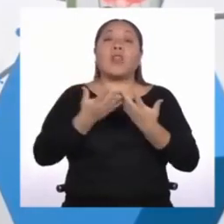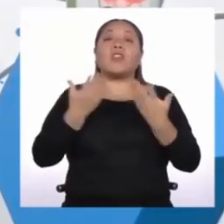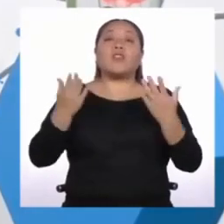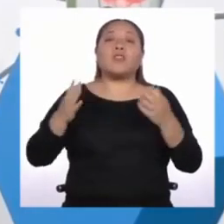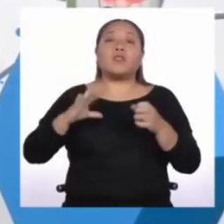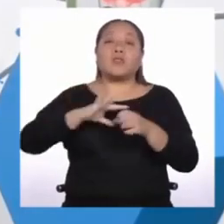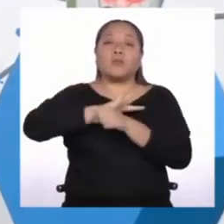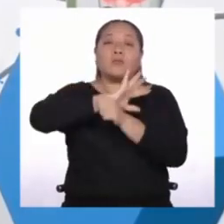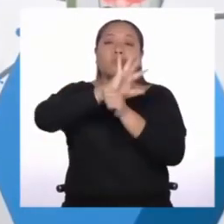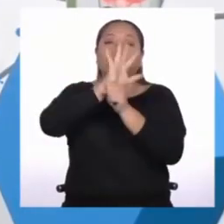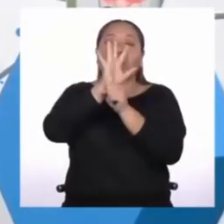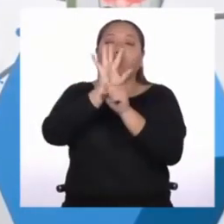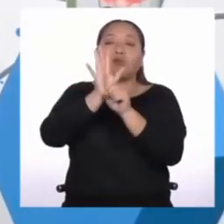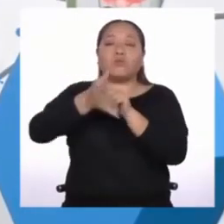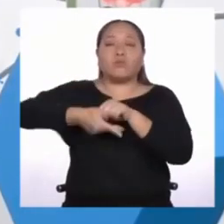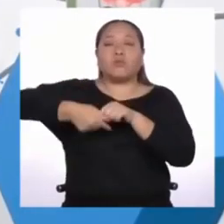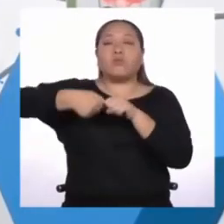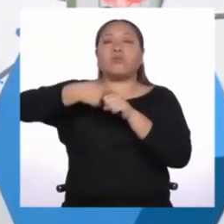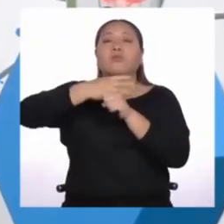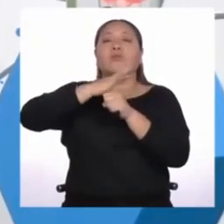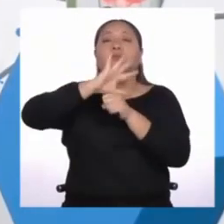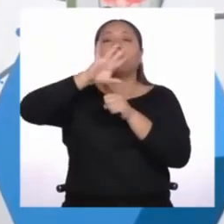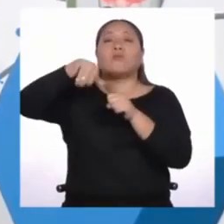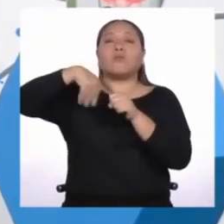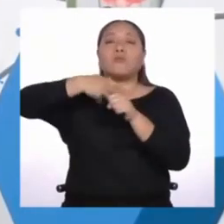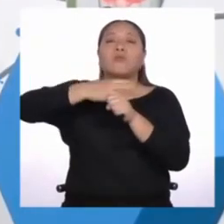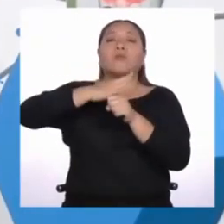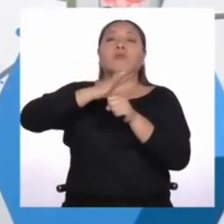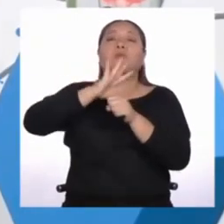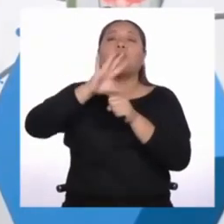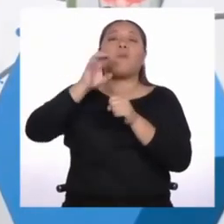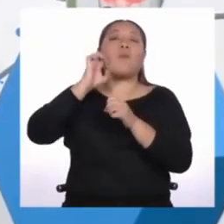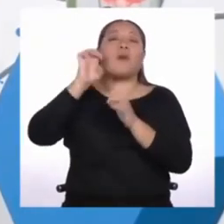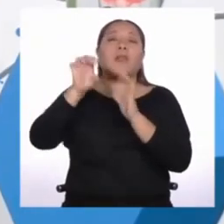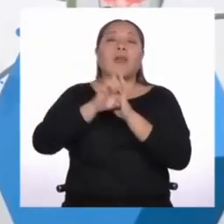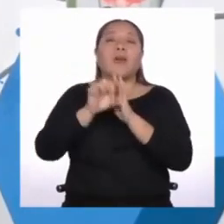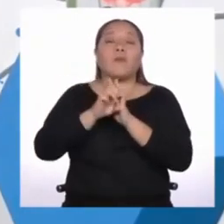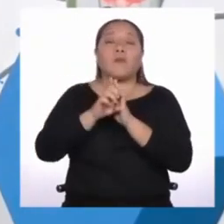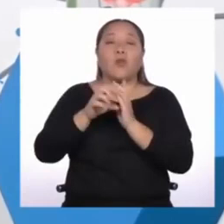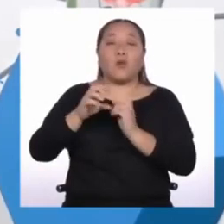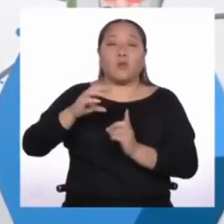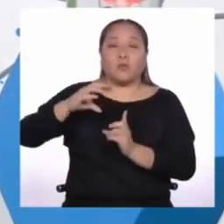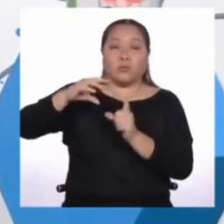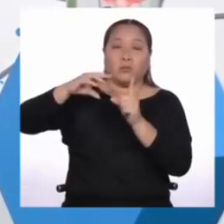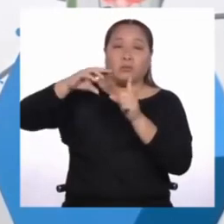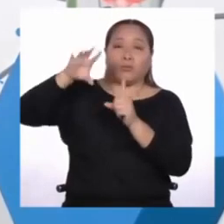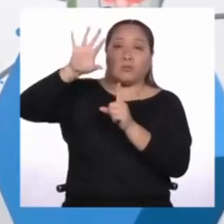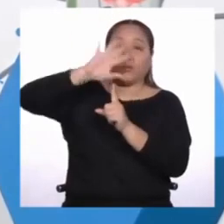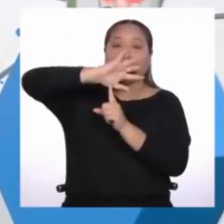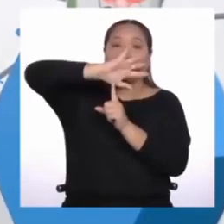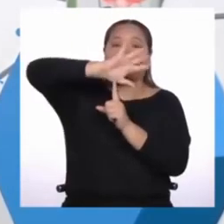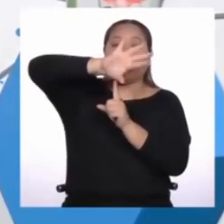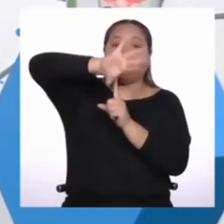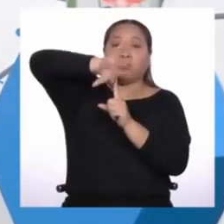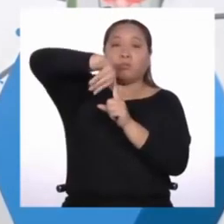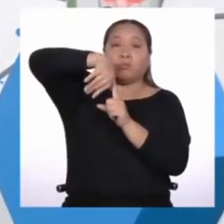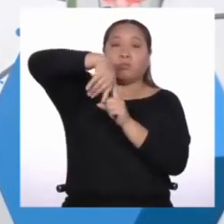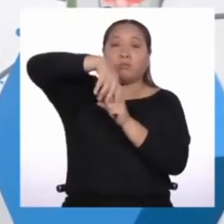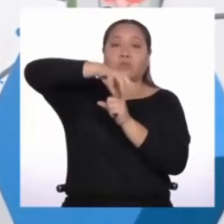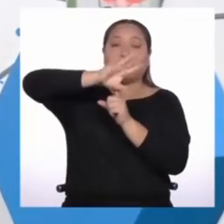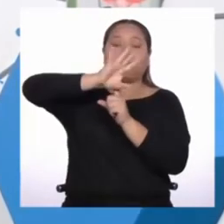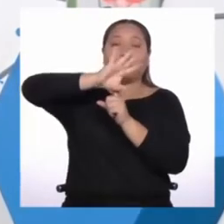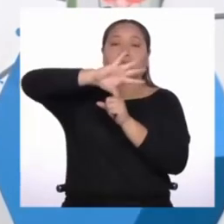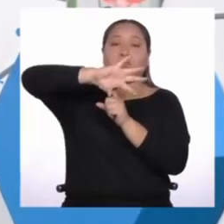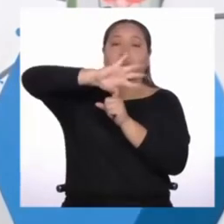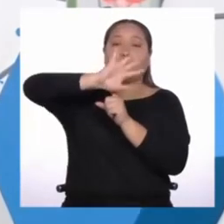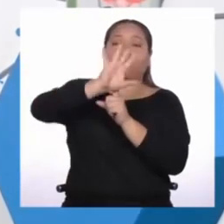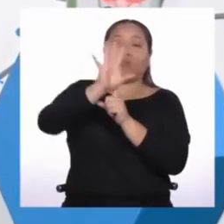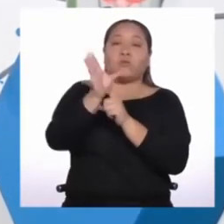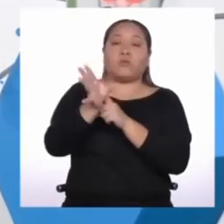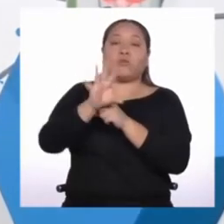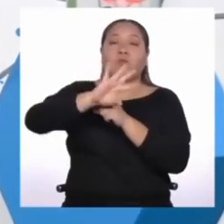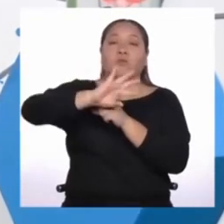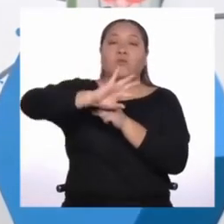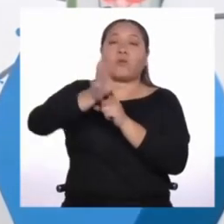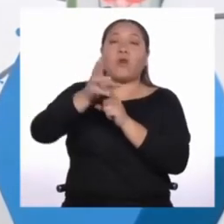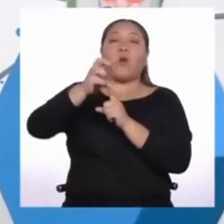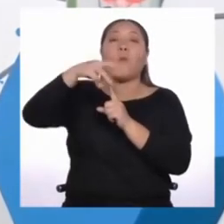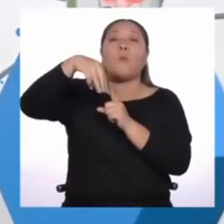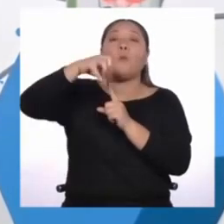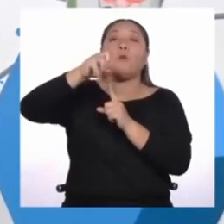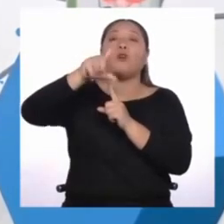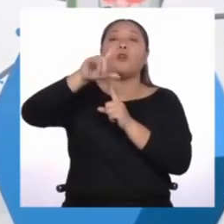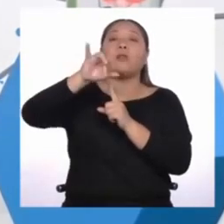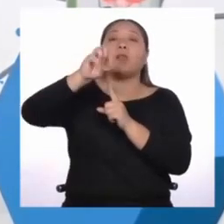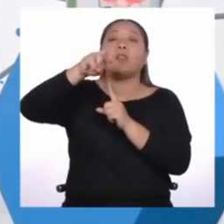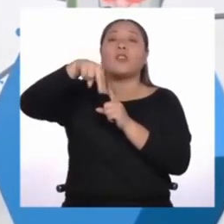Por ejemplo, la energía que producen los molinos de viento, que debido a la fuerza del viento que mueven las aspas, producen energía.